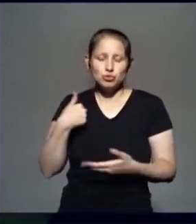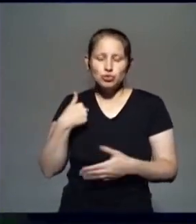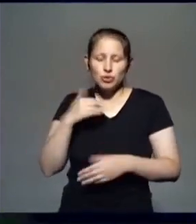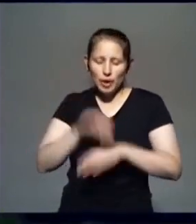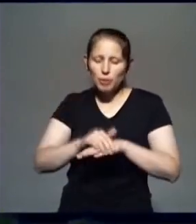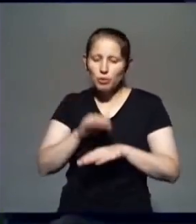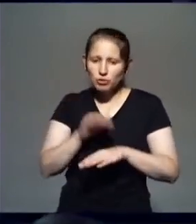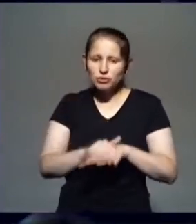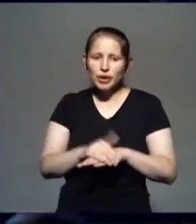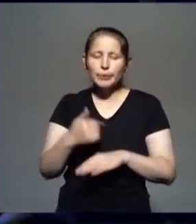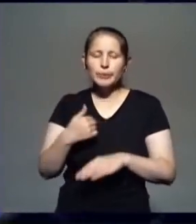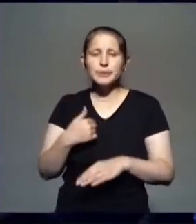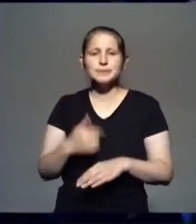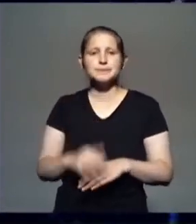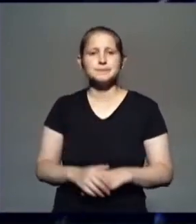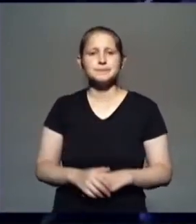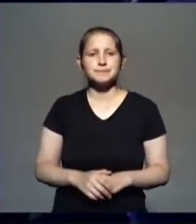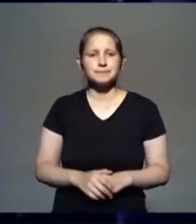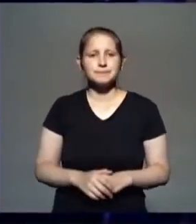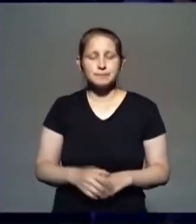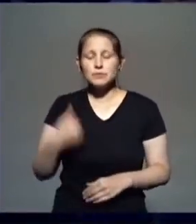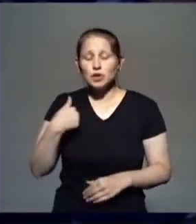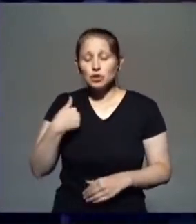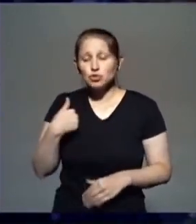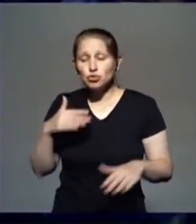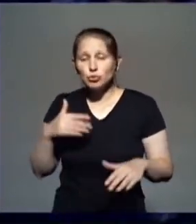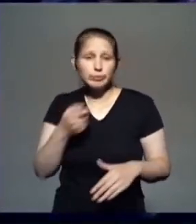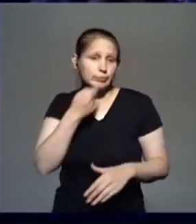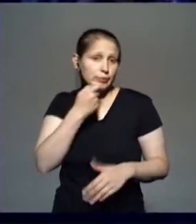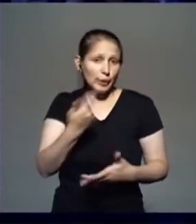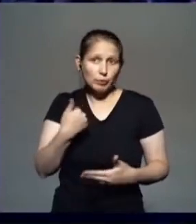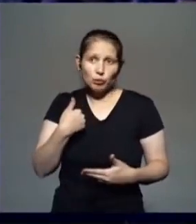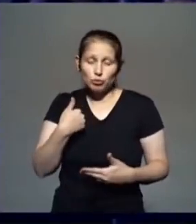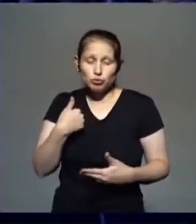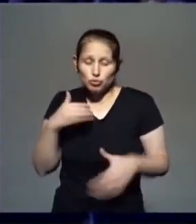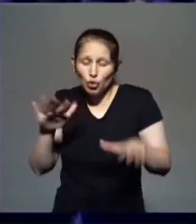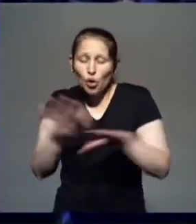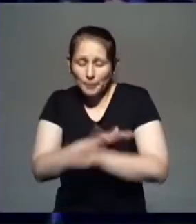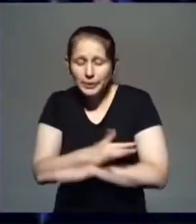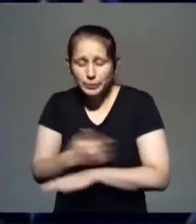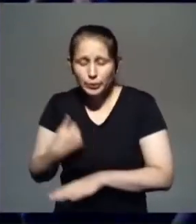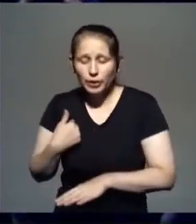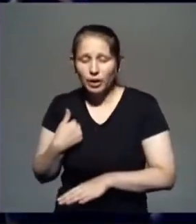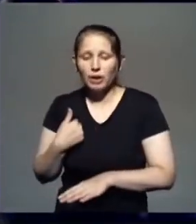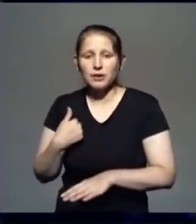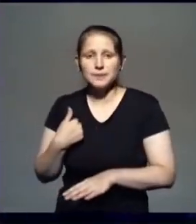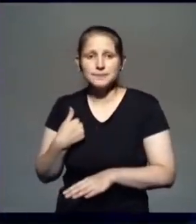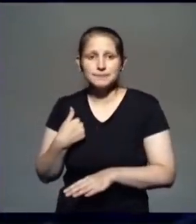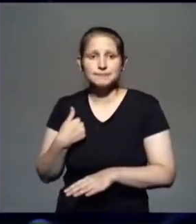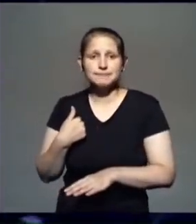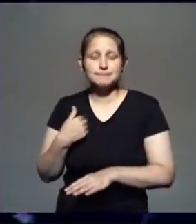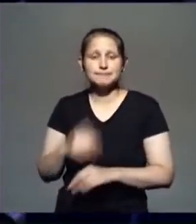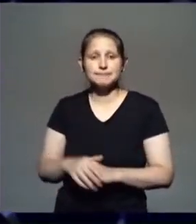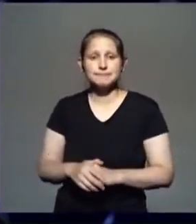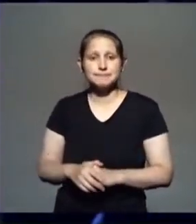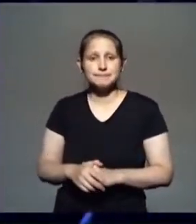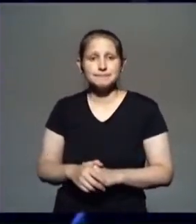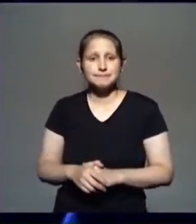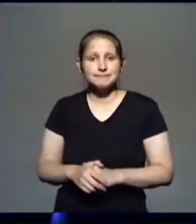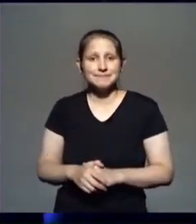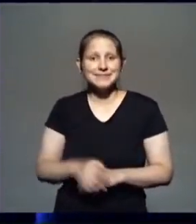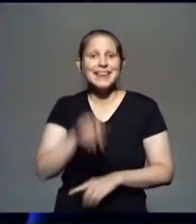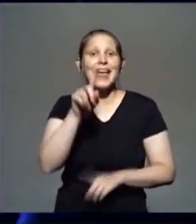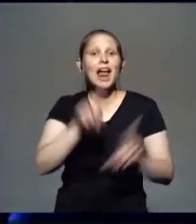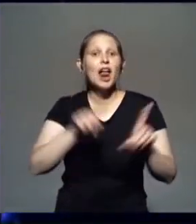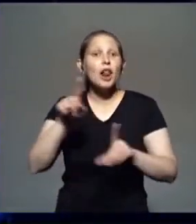Y yo digo, mirá, yo me equivoqué el otro día. Y hay personas que quieren ir a arreglar y la complican más.